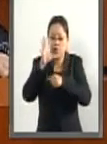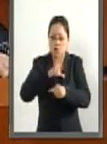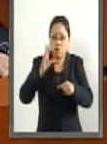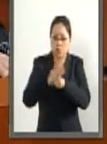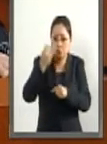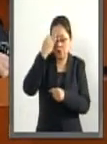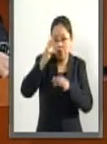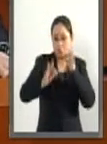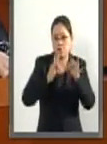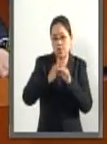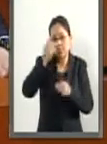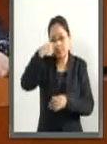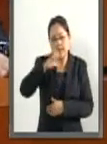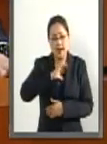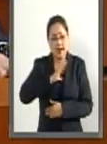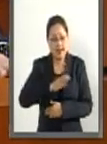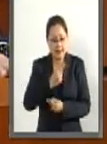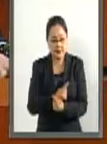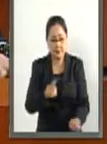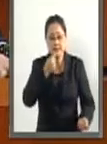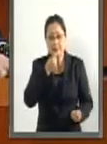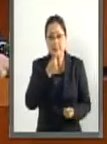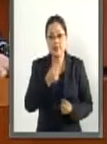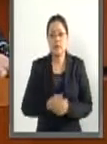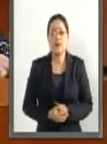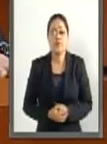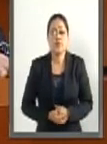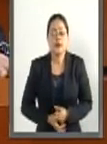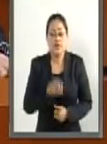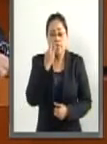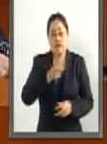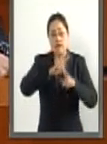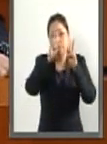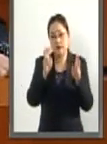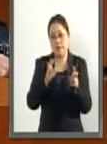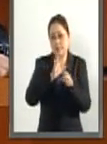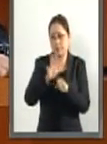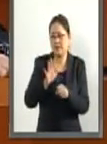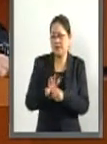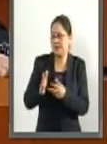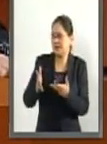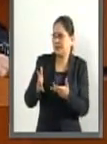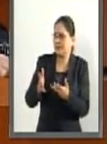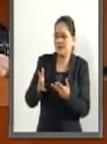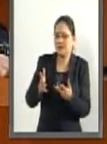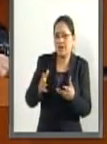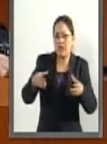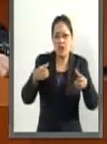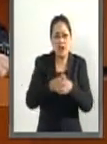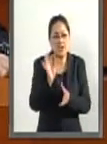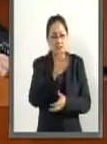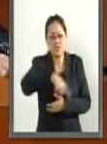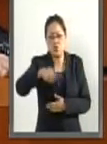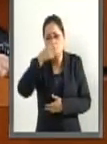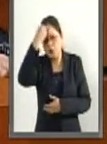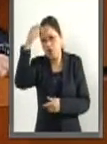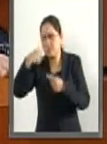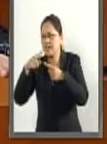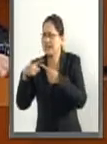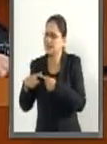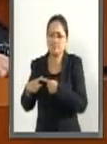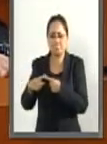del cáncer infantil. Este tema, sin duda, trasciende cualquier diferencia de opiniones o